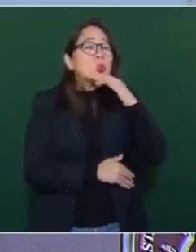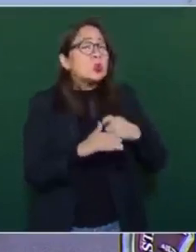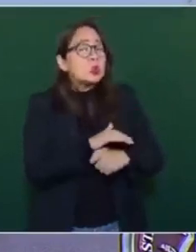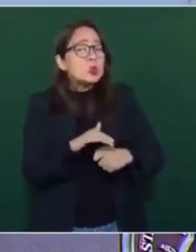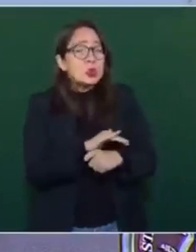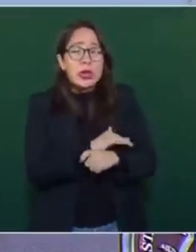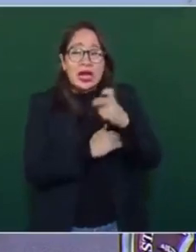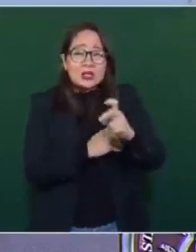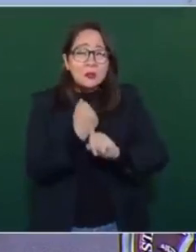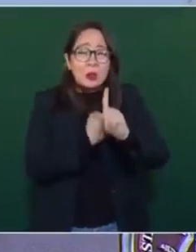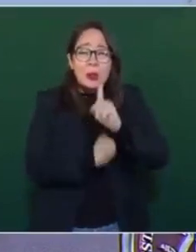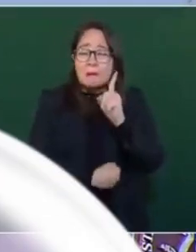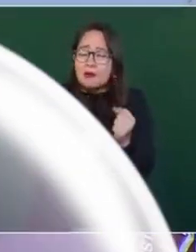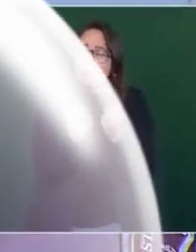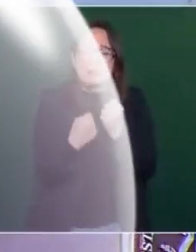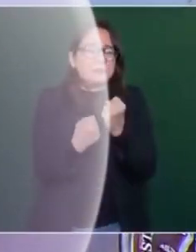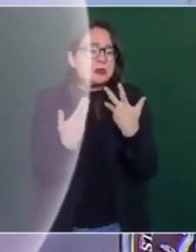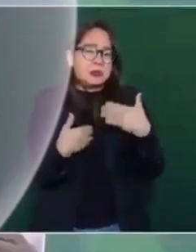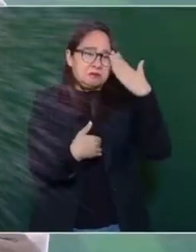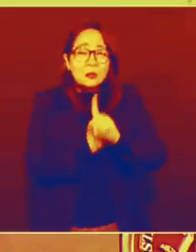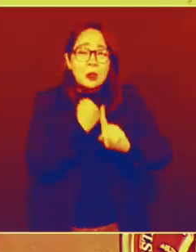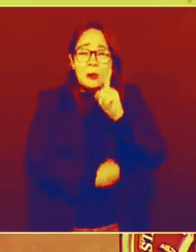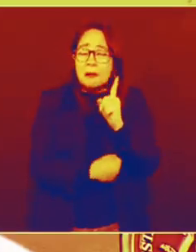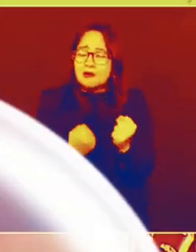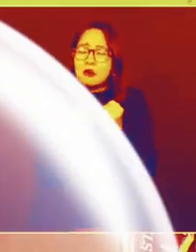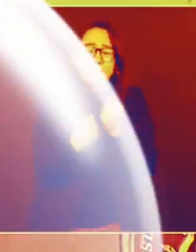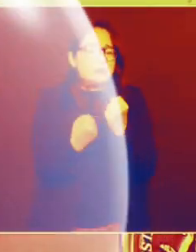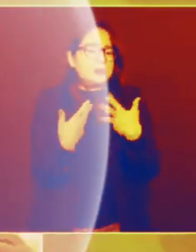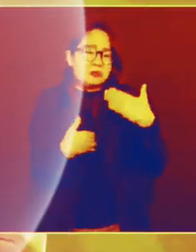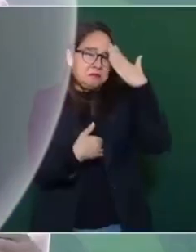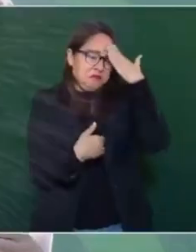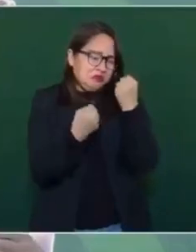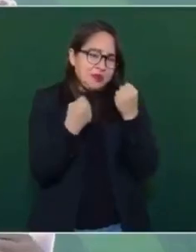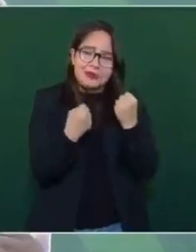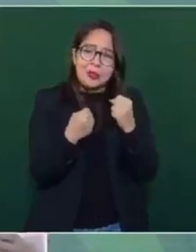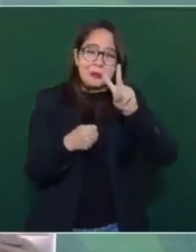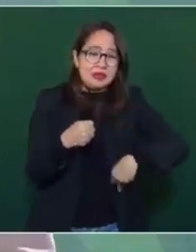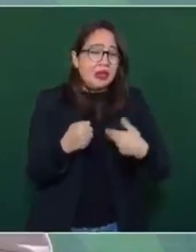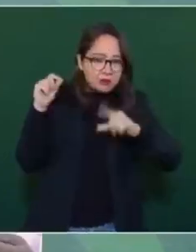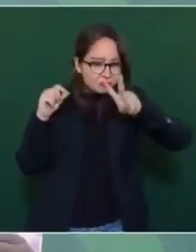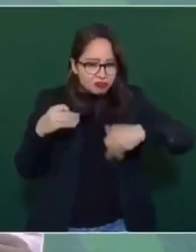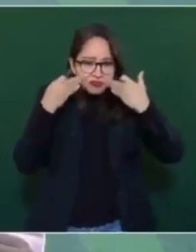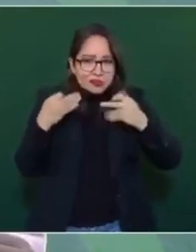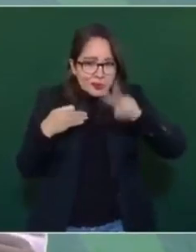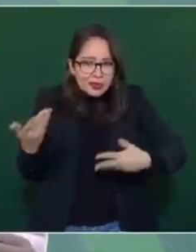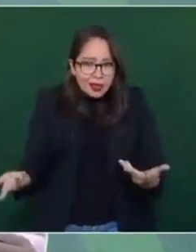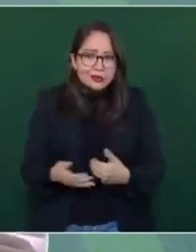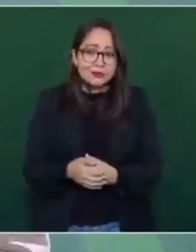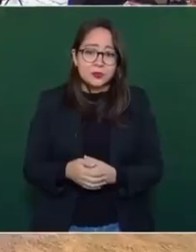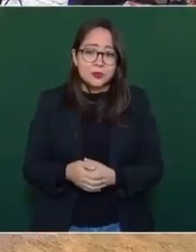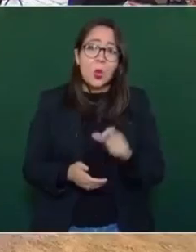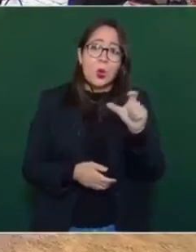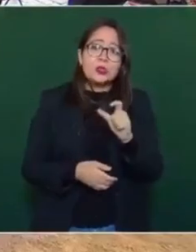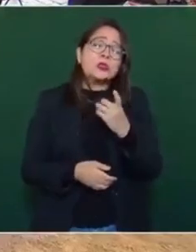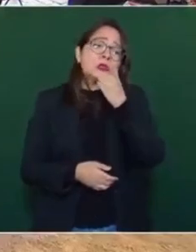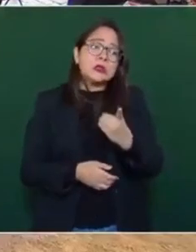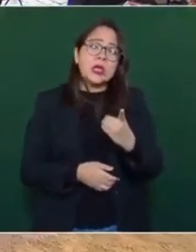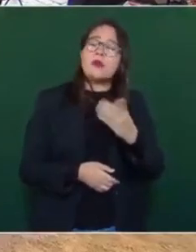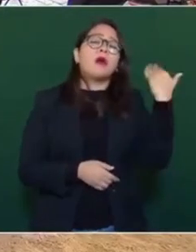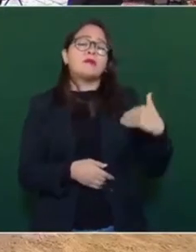nada, nada, nada, lo puedo probar, técnica, científicamente, técnica, científicamente, nada, nada. Cuando se habla del modelo neoliberal,